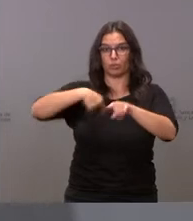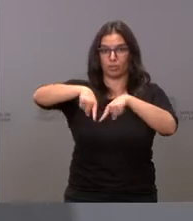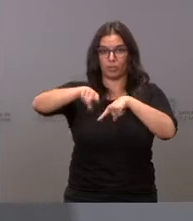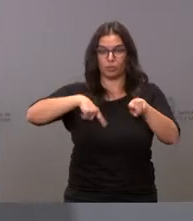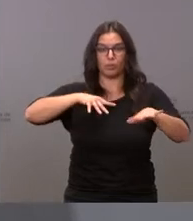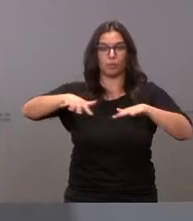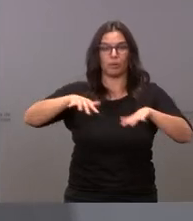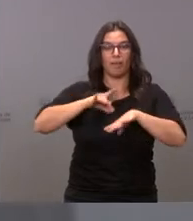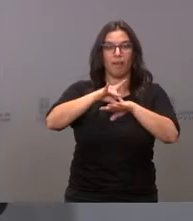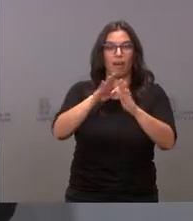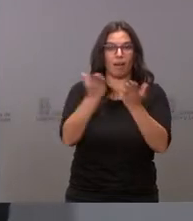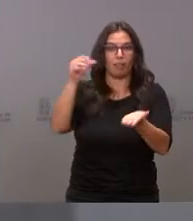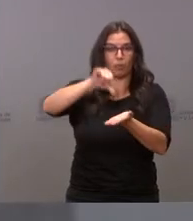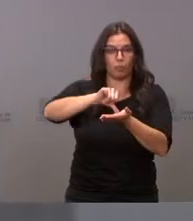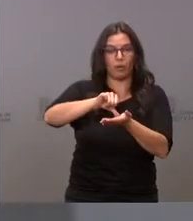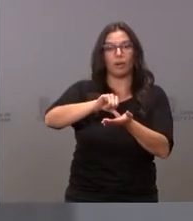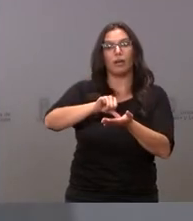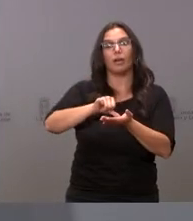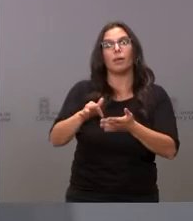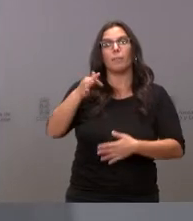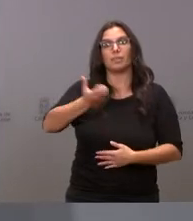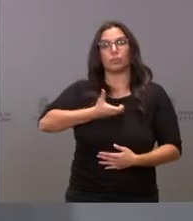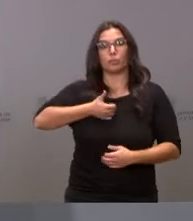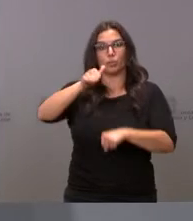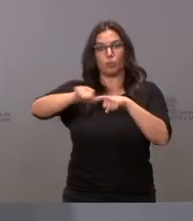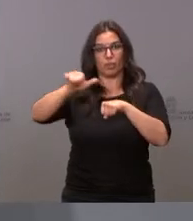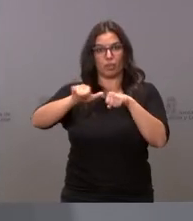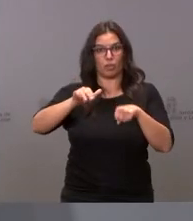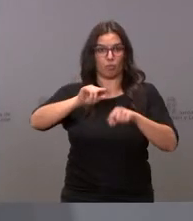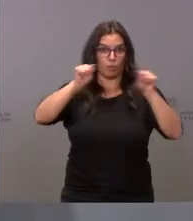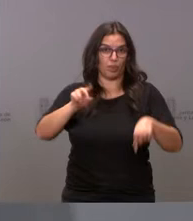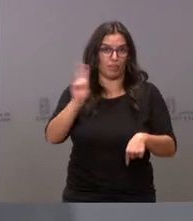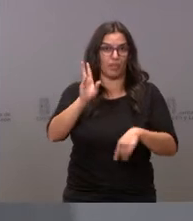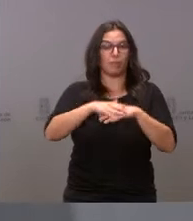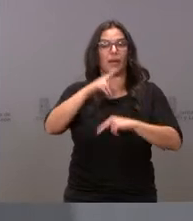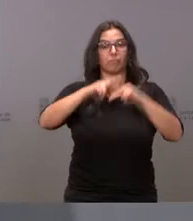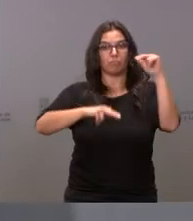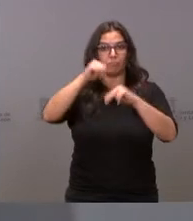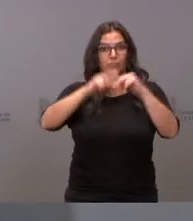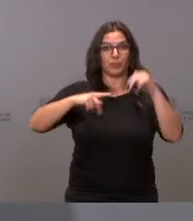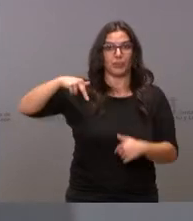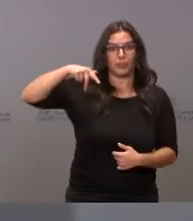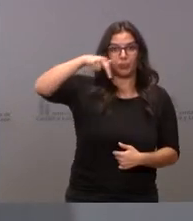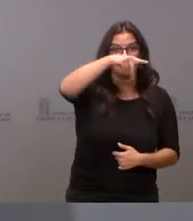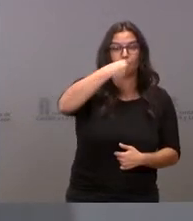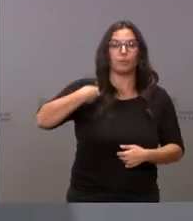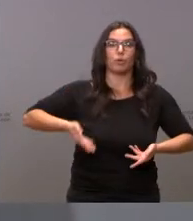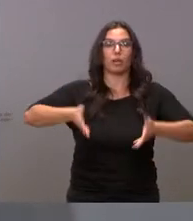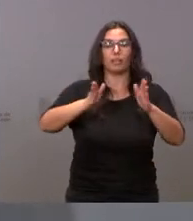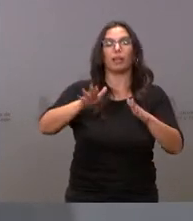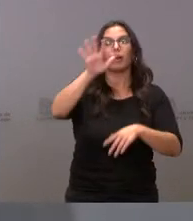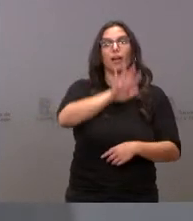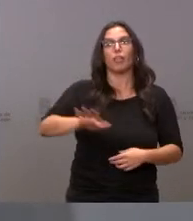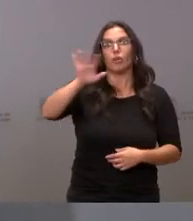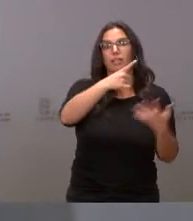Movilidad y Agenda Urbana y el Ayuntamiento de Huesillo, en Valladolid, para la construcción de una pasarela peatonal sobre la Nacional 601